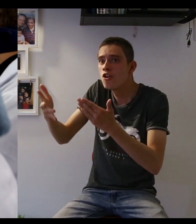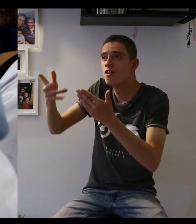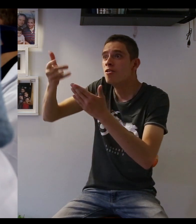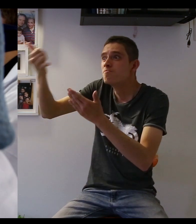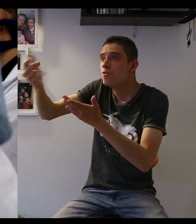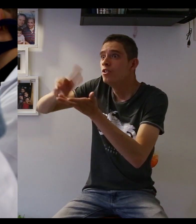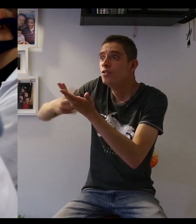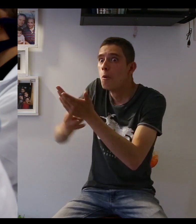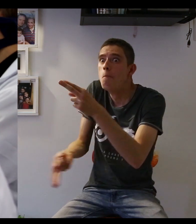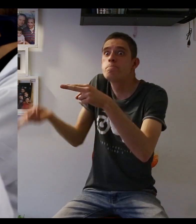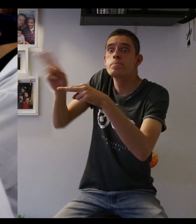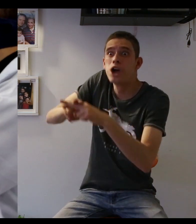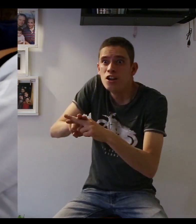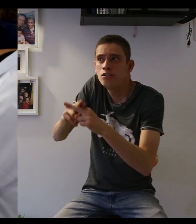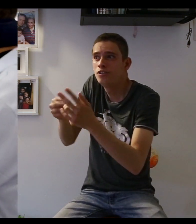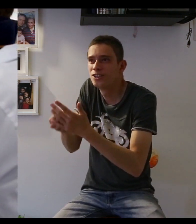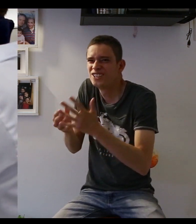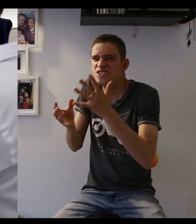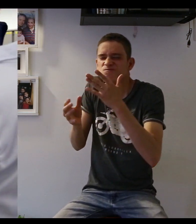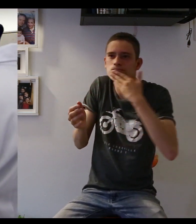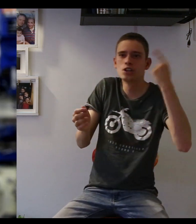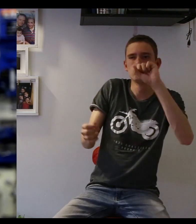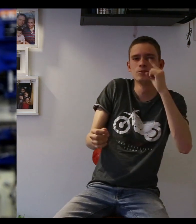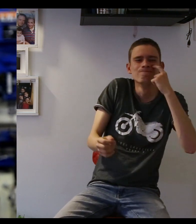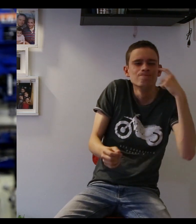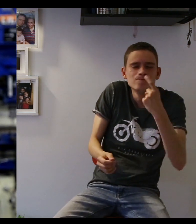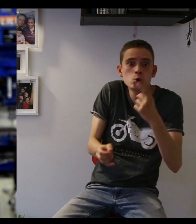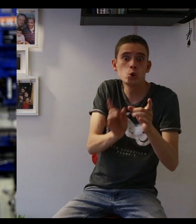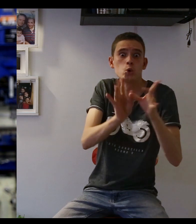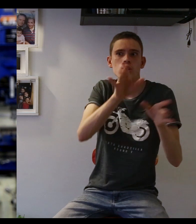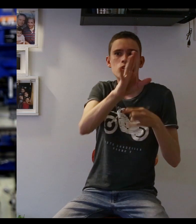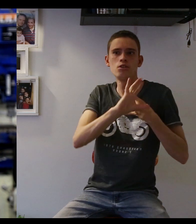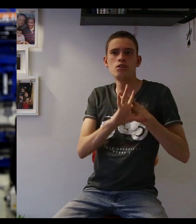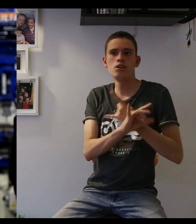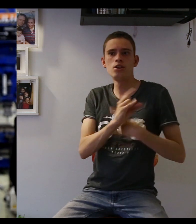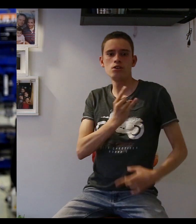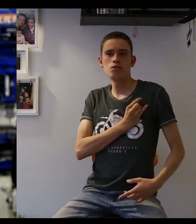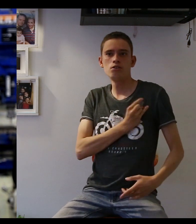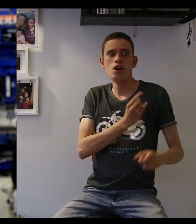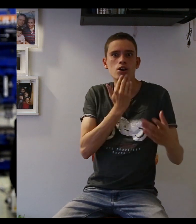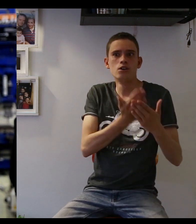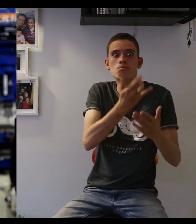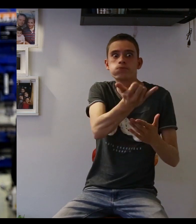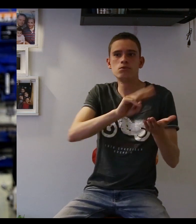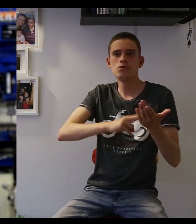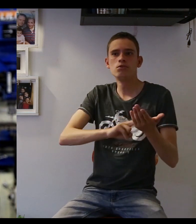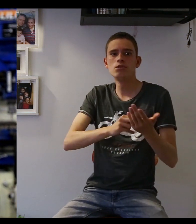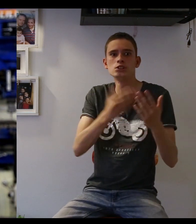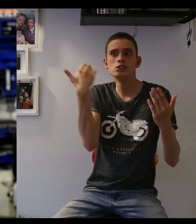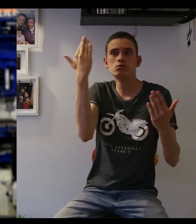en otras universidades es difícil. Toca pagar y eso significa una carga económica adicional,